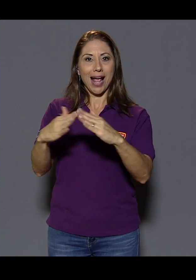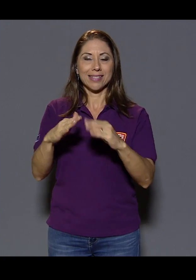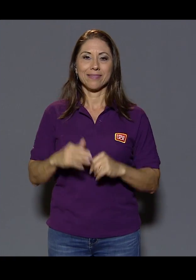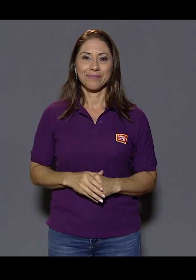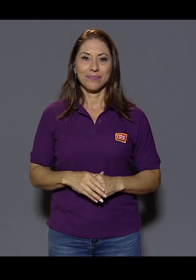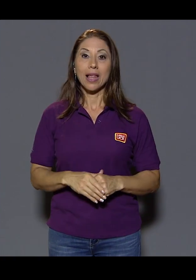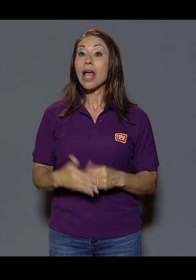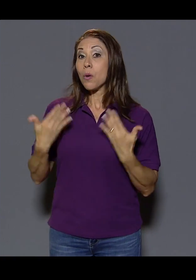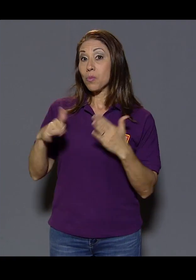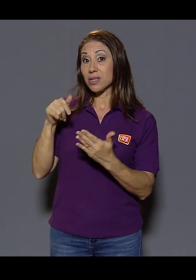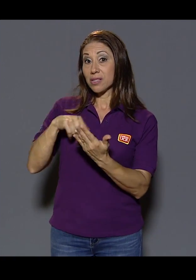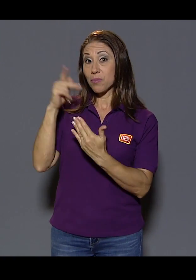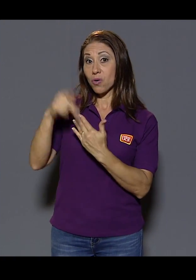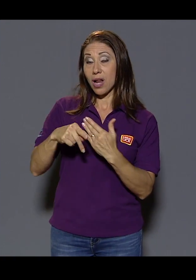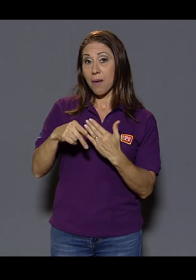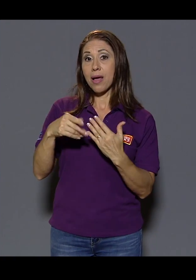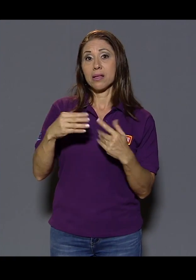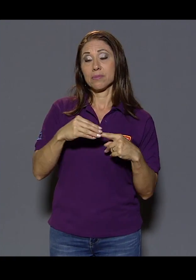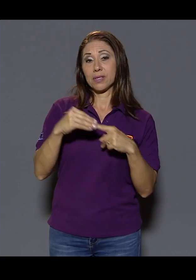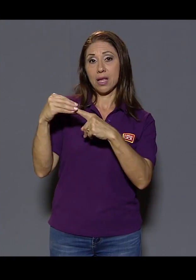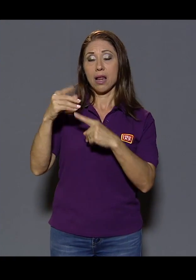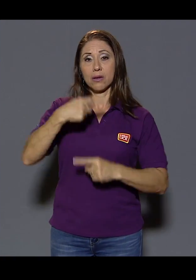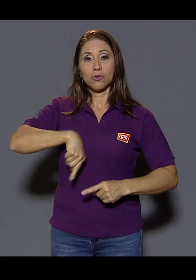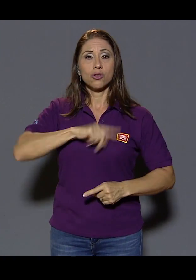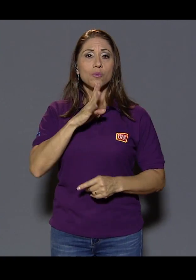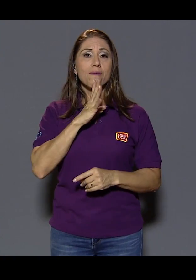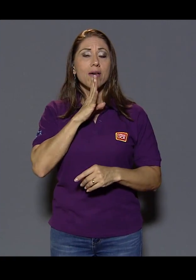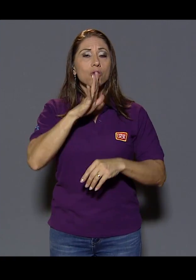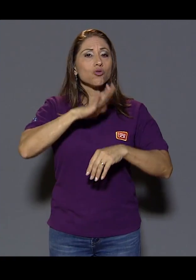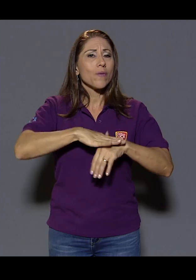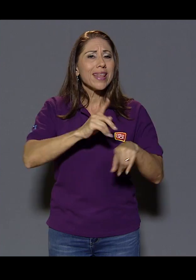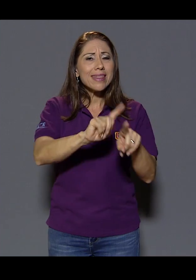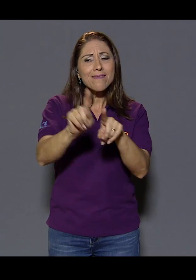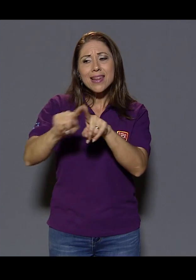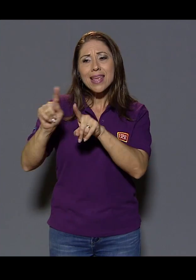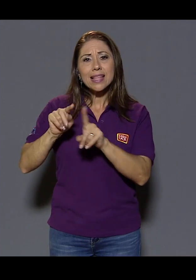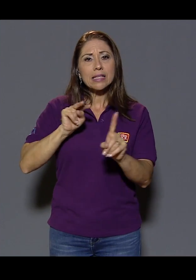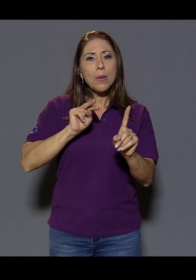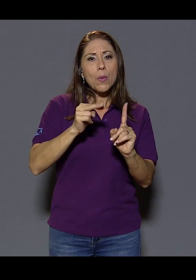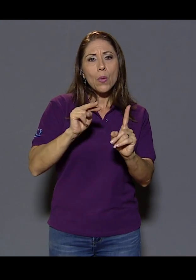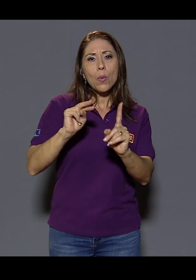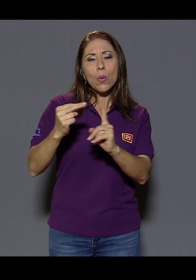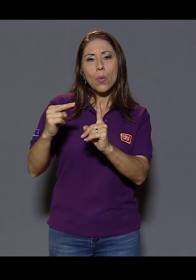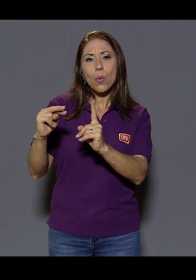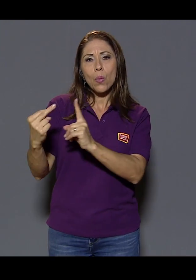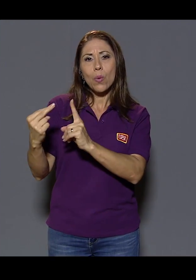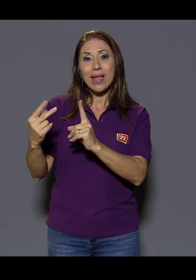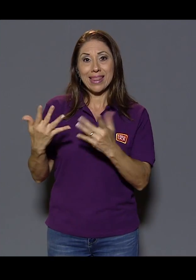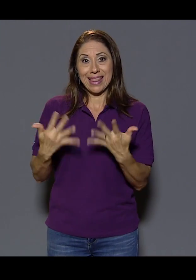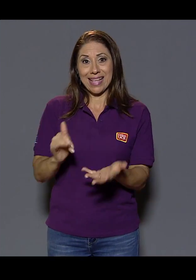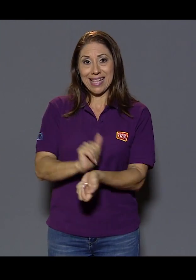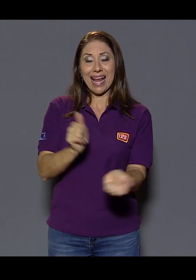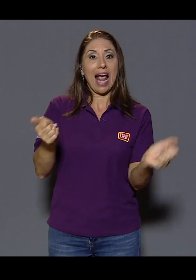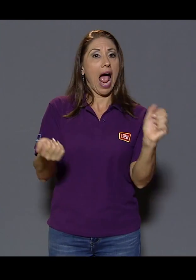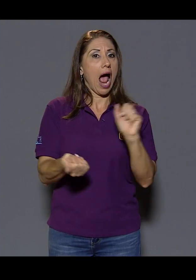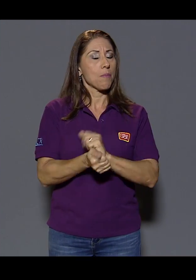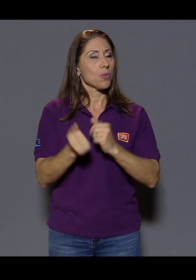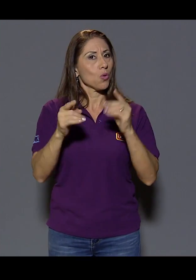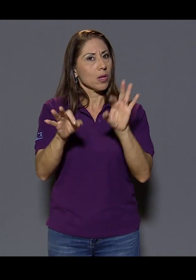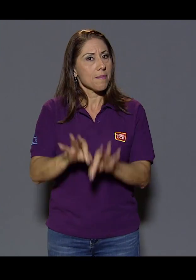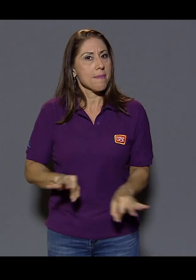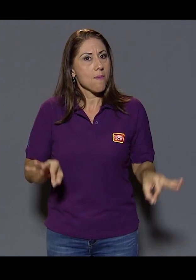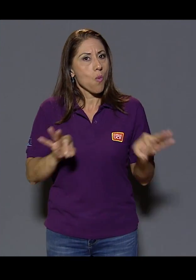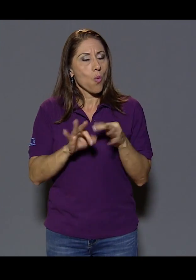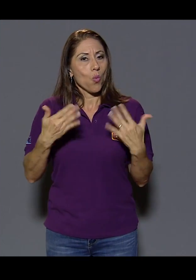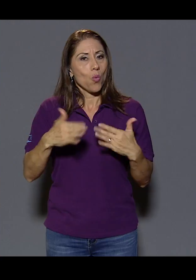dudas, porque eso es un proceso muy amplio, ¿verdad? Durante este especial hemos abordado las diferentes perspectivas que tenemos que